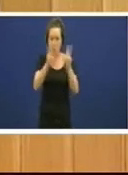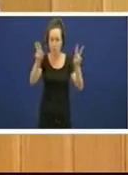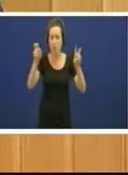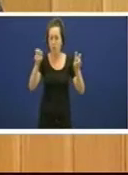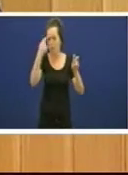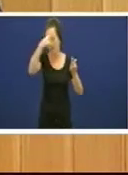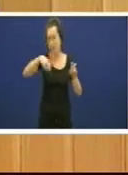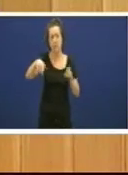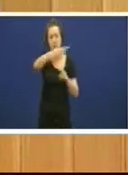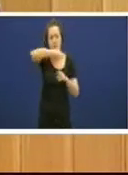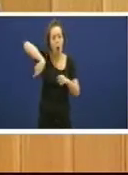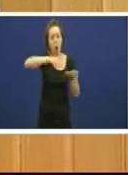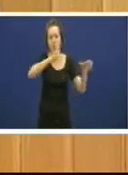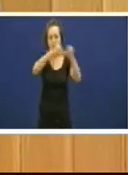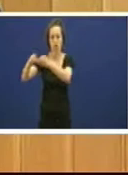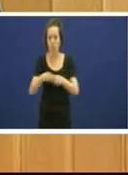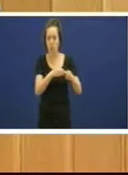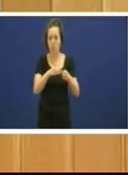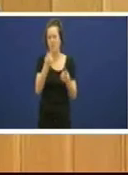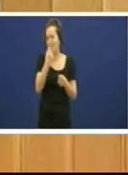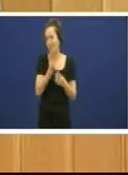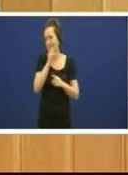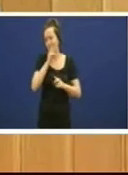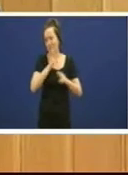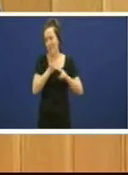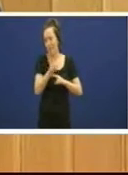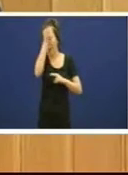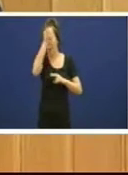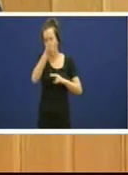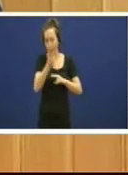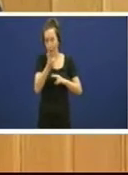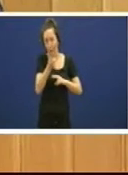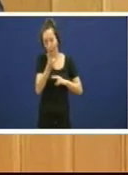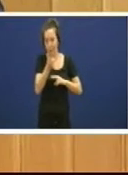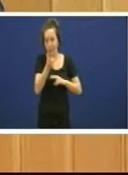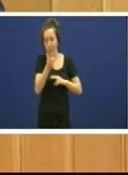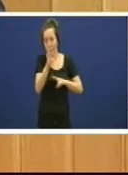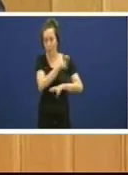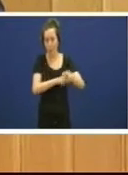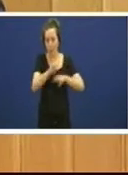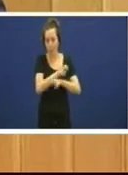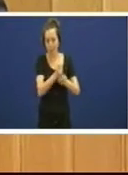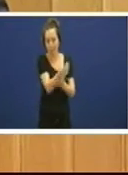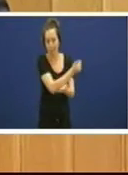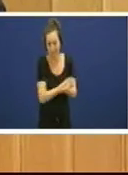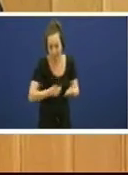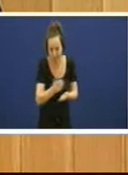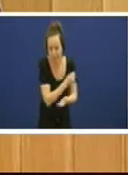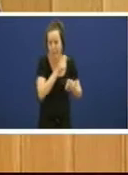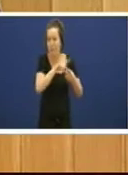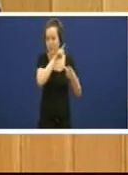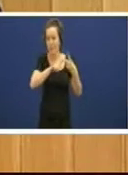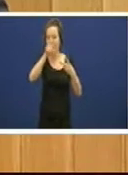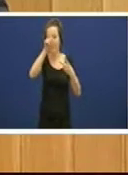grupos dicemos que era unha valoración confiscatoria falouse tamén da famosa